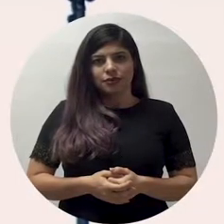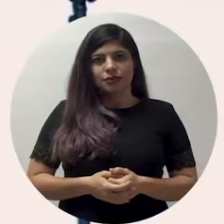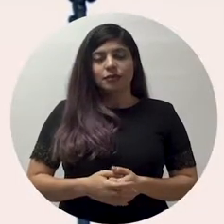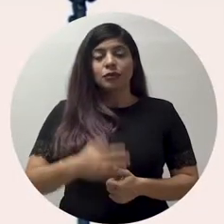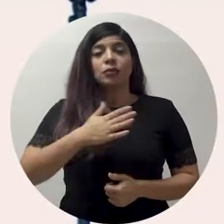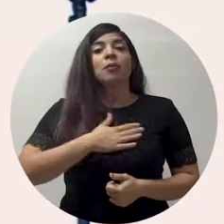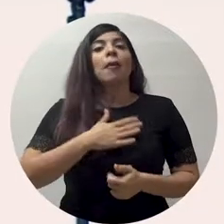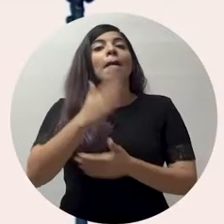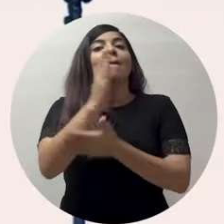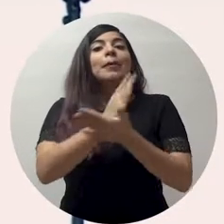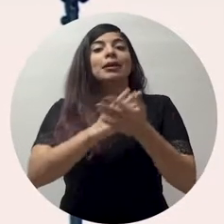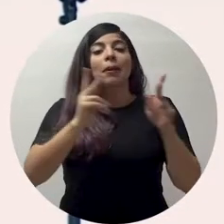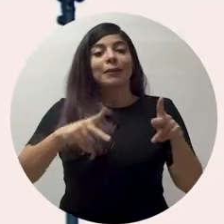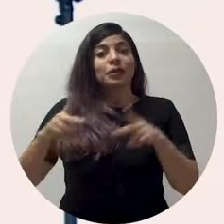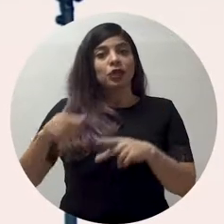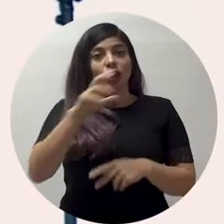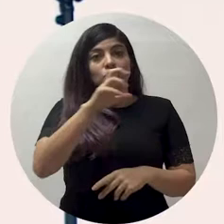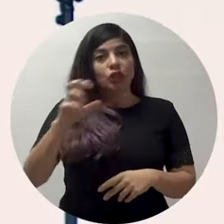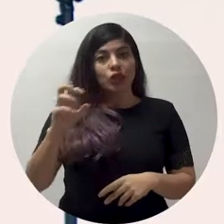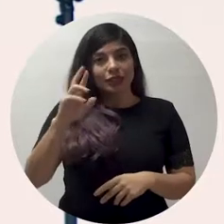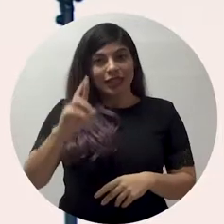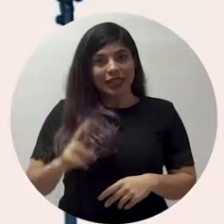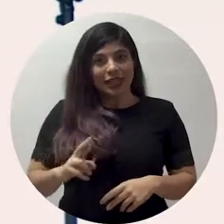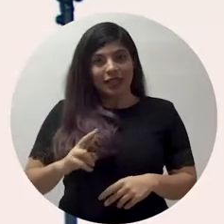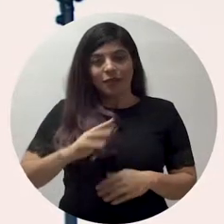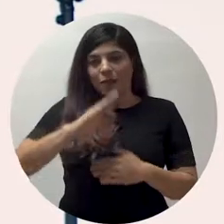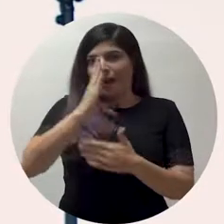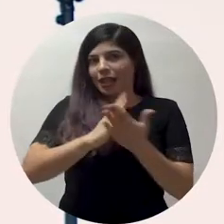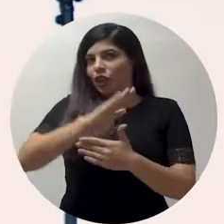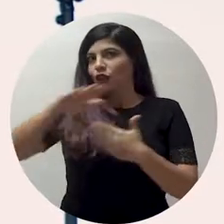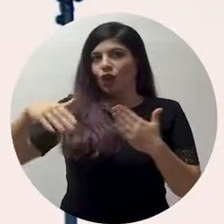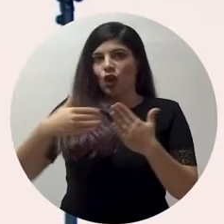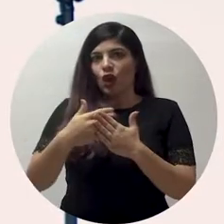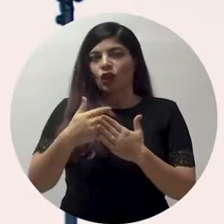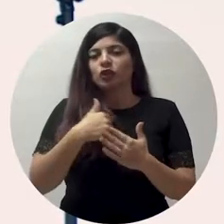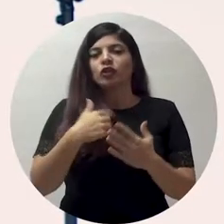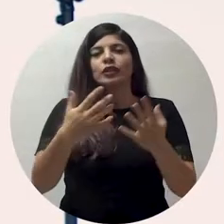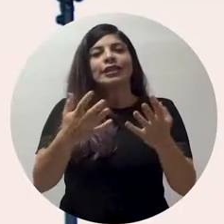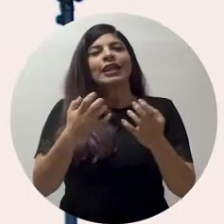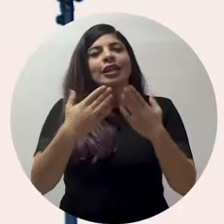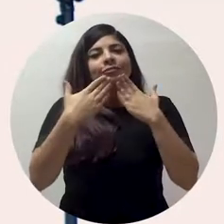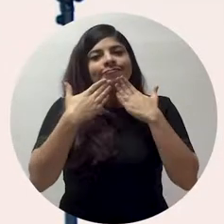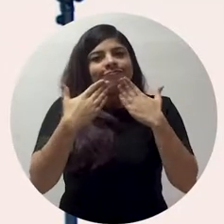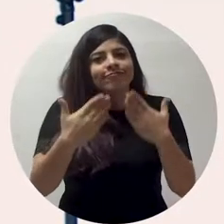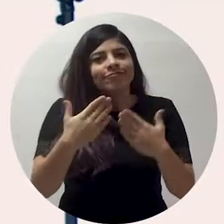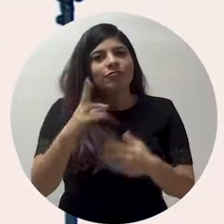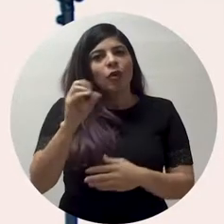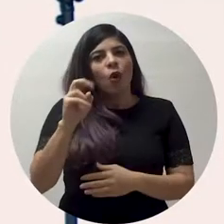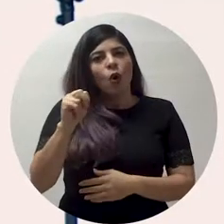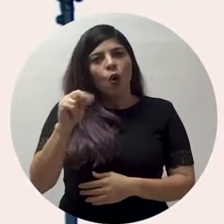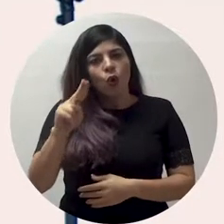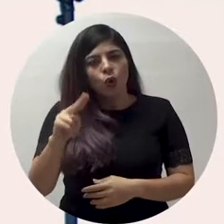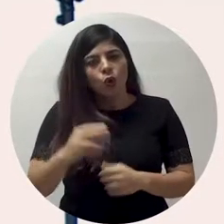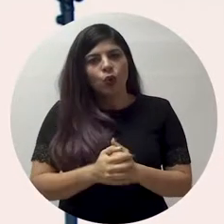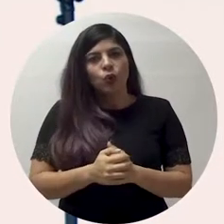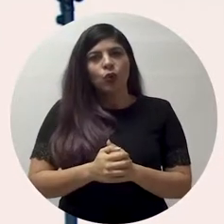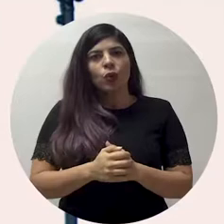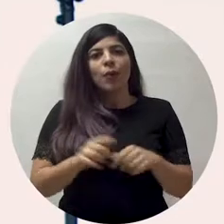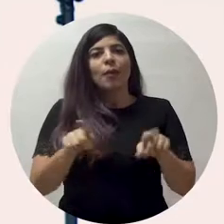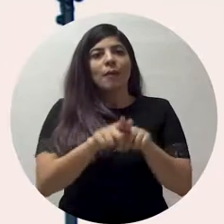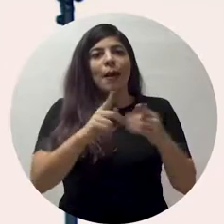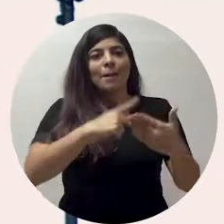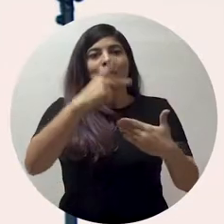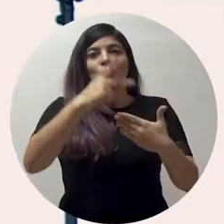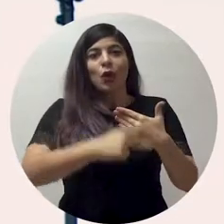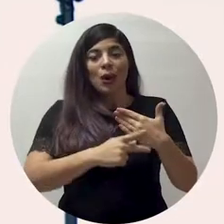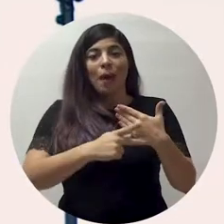el programa de